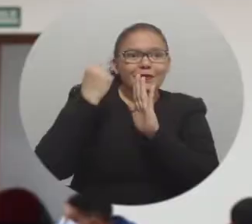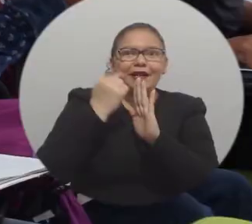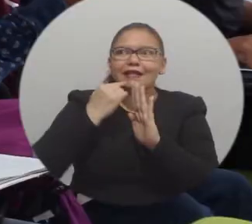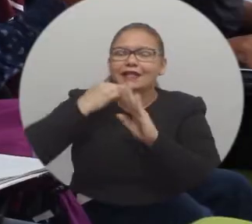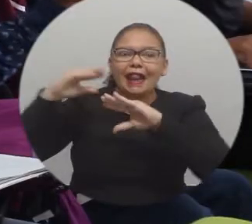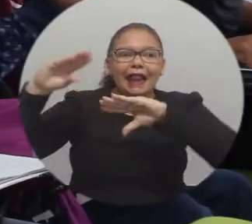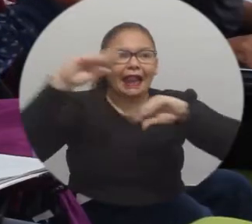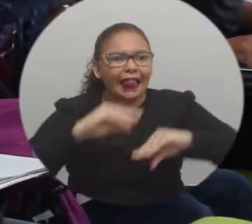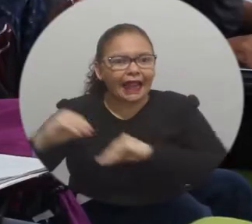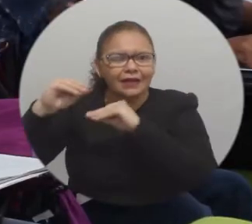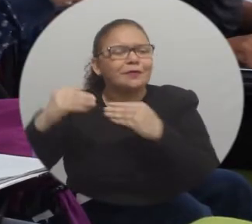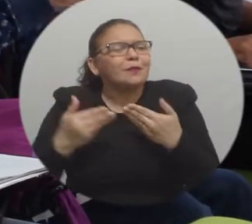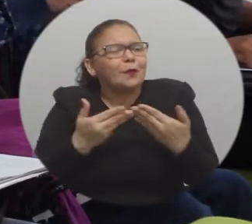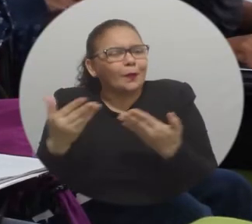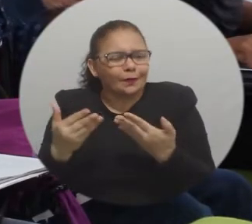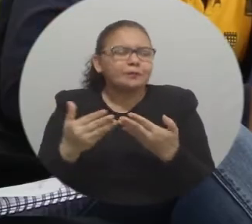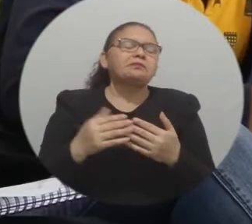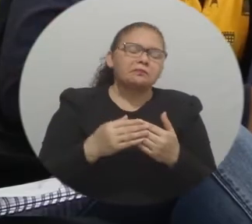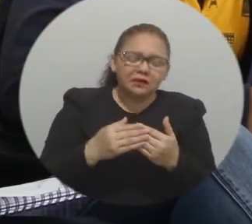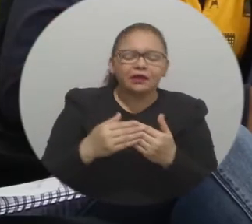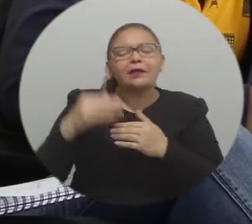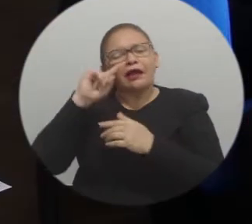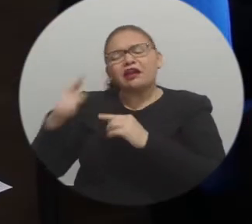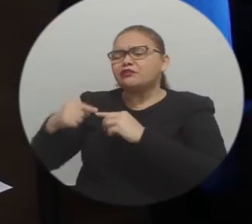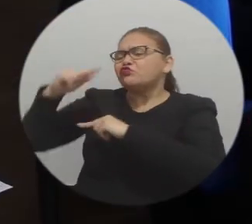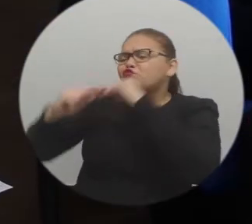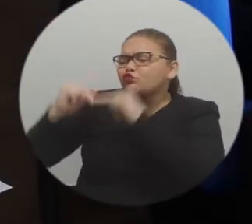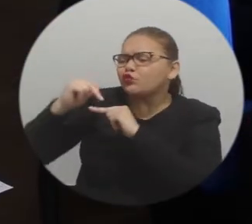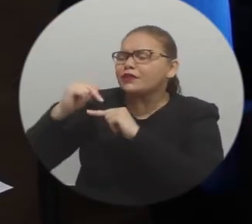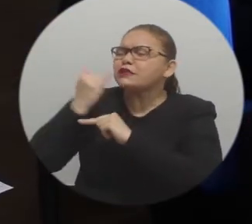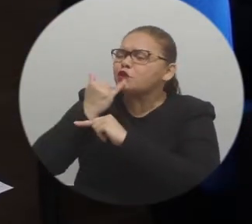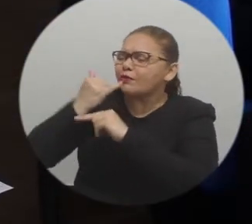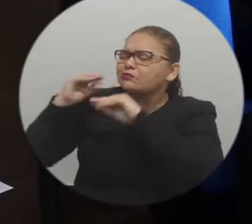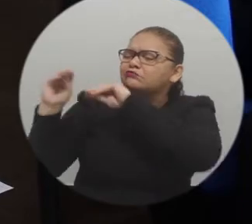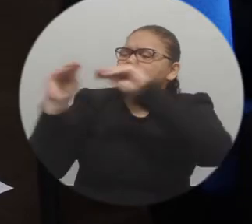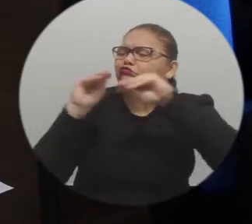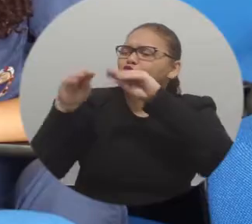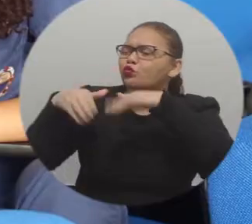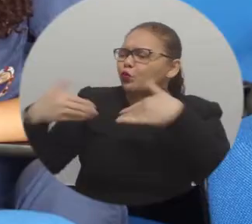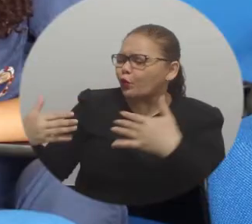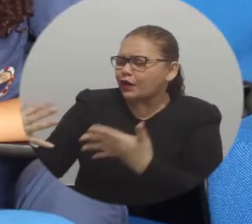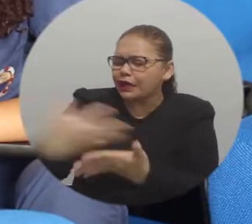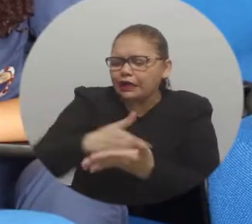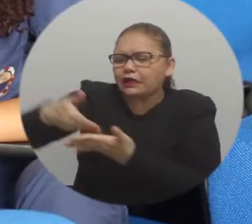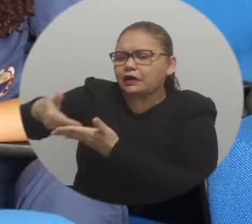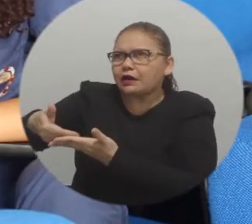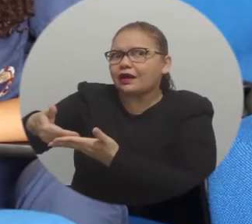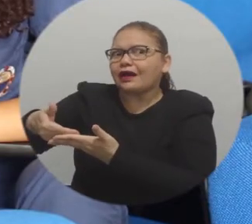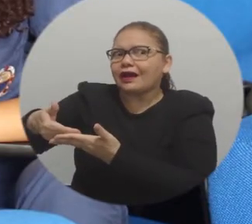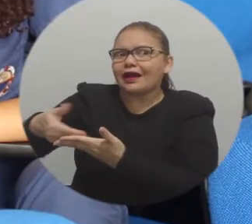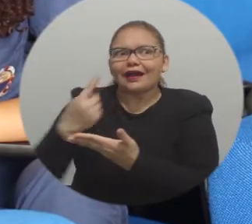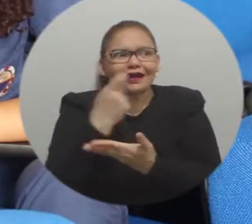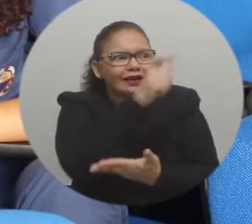plurilingüismo. Y bueno, hemos recopilado mucha información sobre la estructura de idiomas en la universidad. Un elemento que nos faltó era